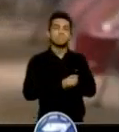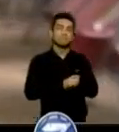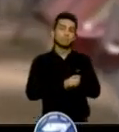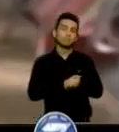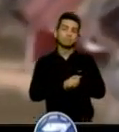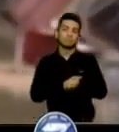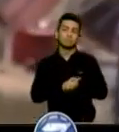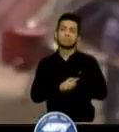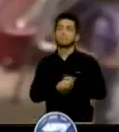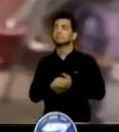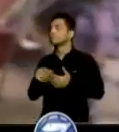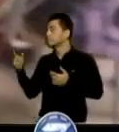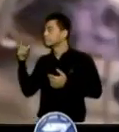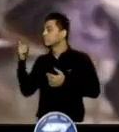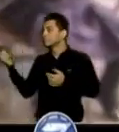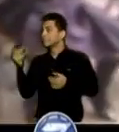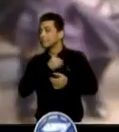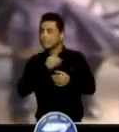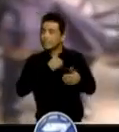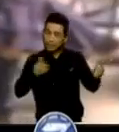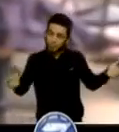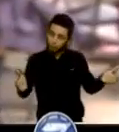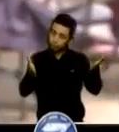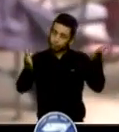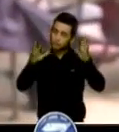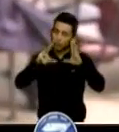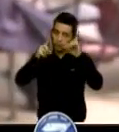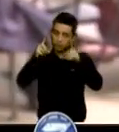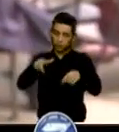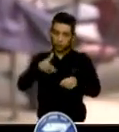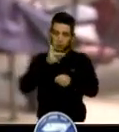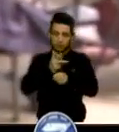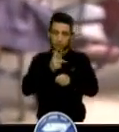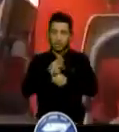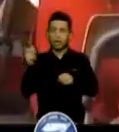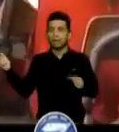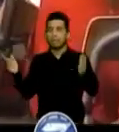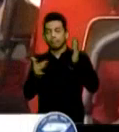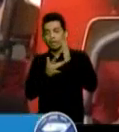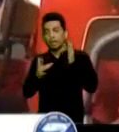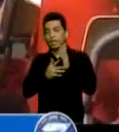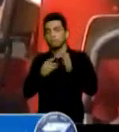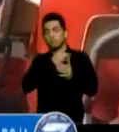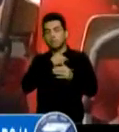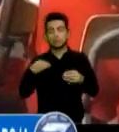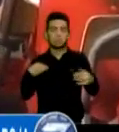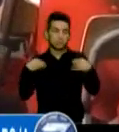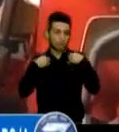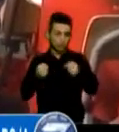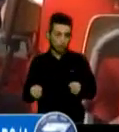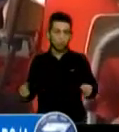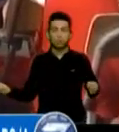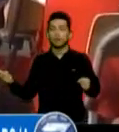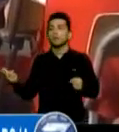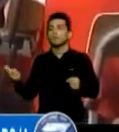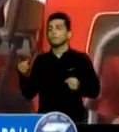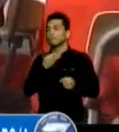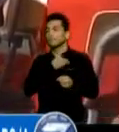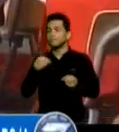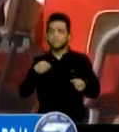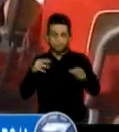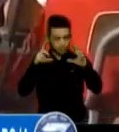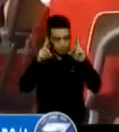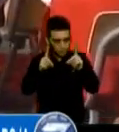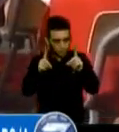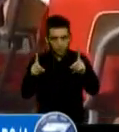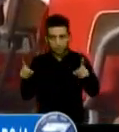de contribuir con la educación de Guatemala, los equipos técnicos del Ministerio de Salud Pública y Asistencia Social y el Ministerio de Educación, desde el